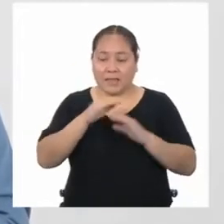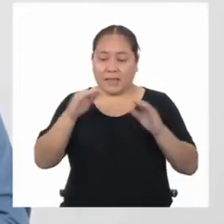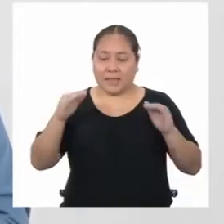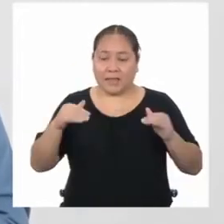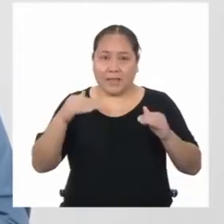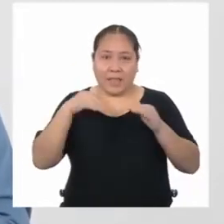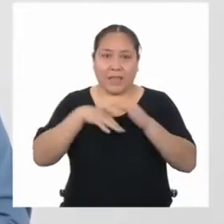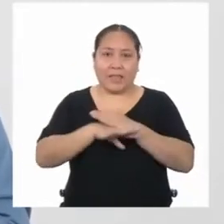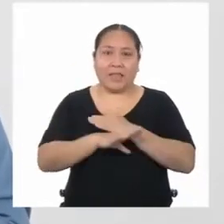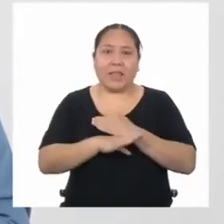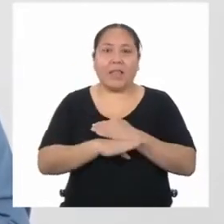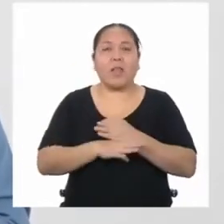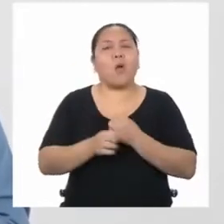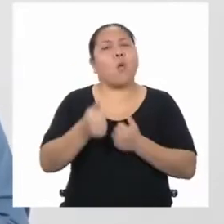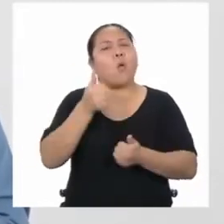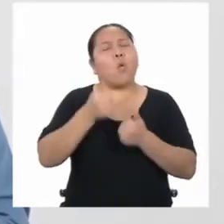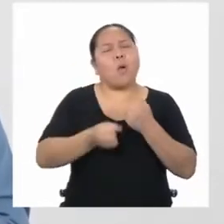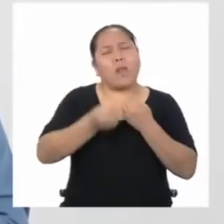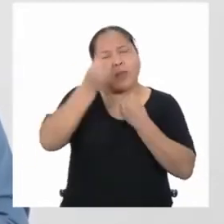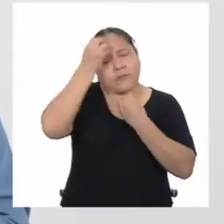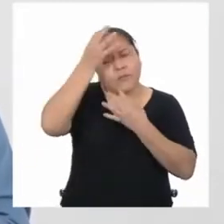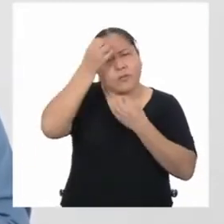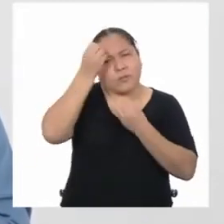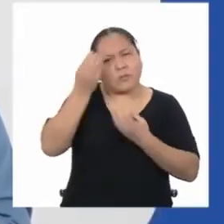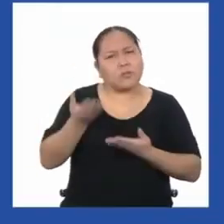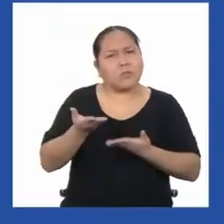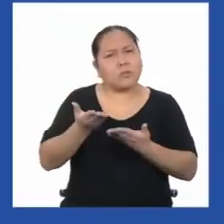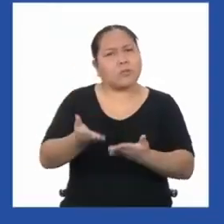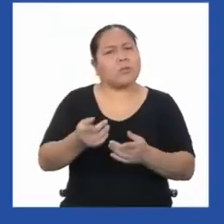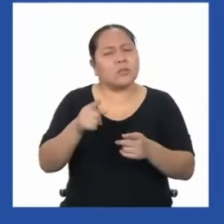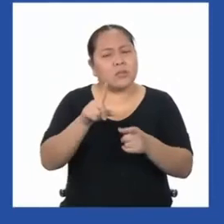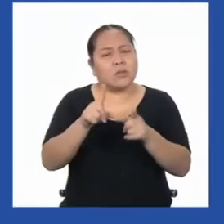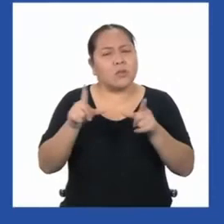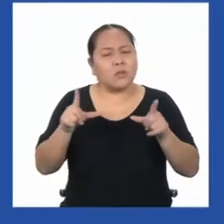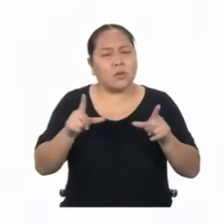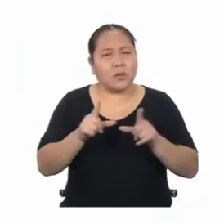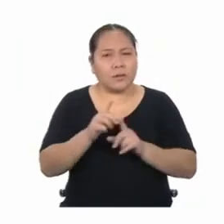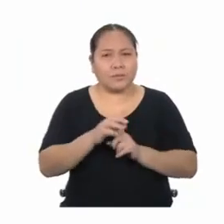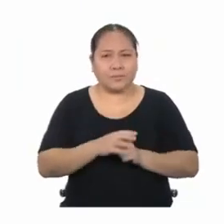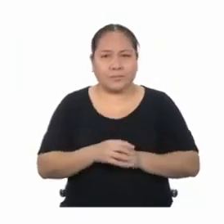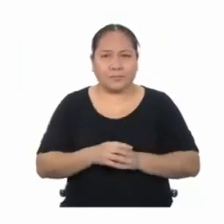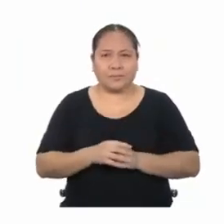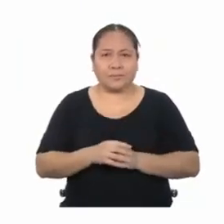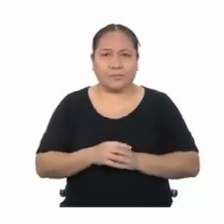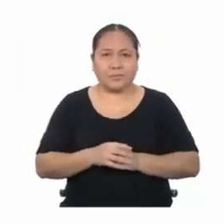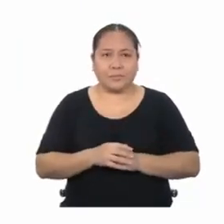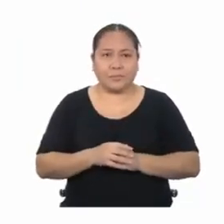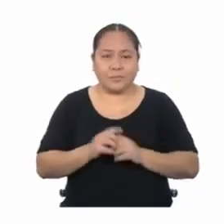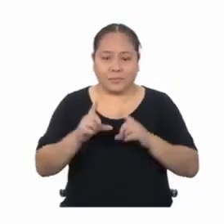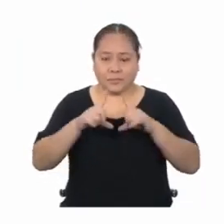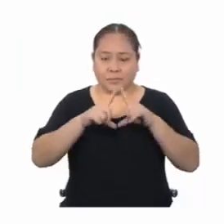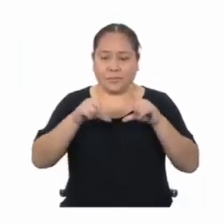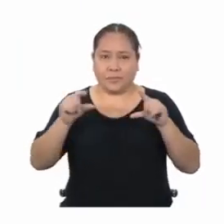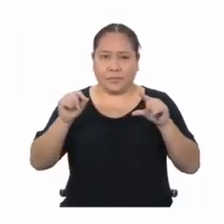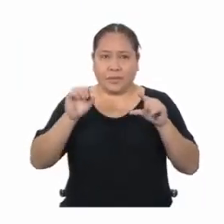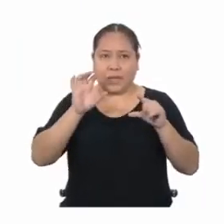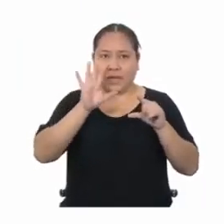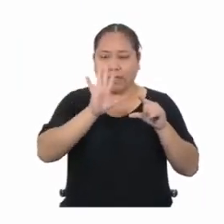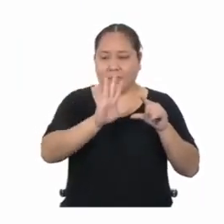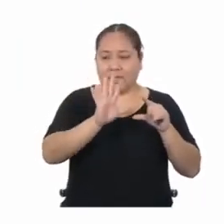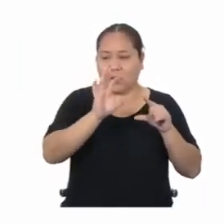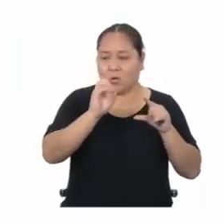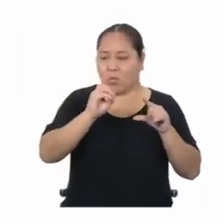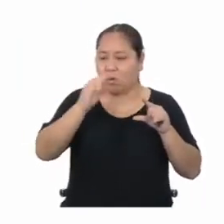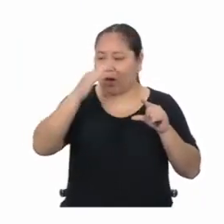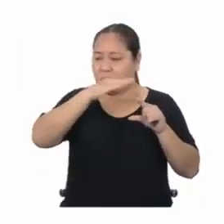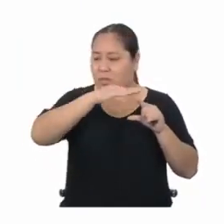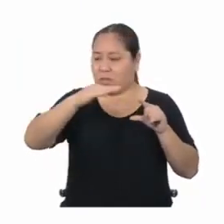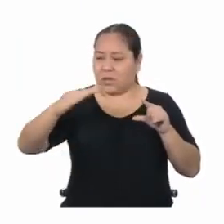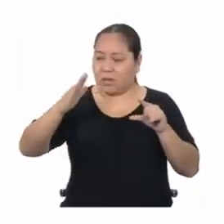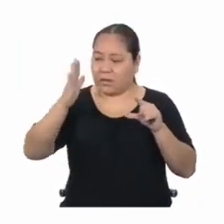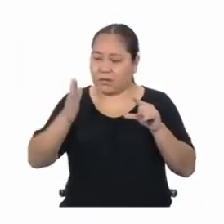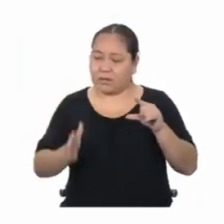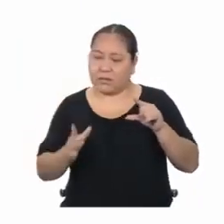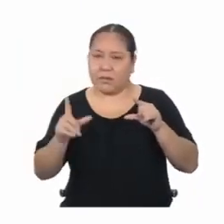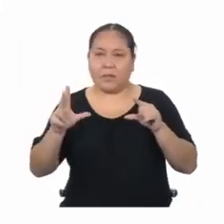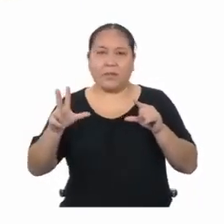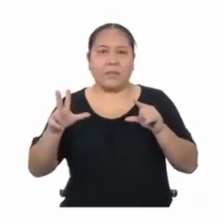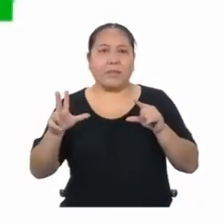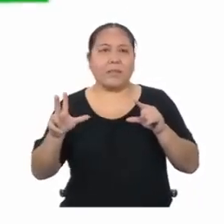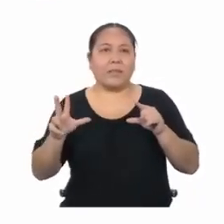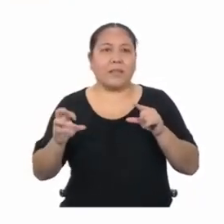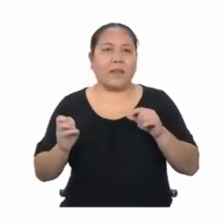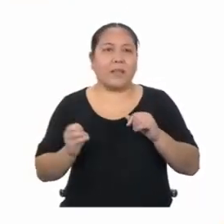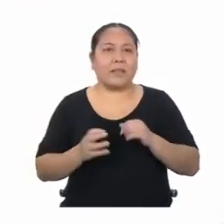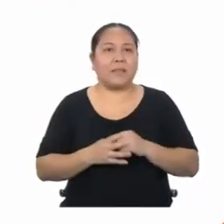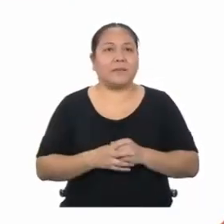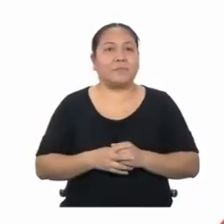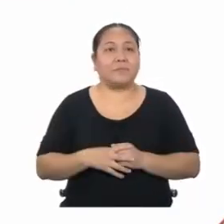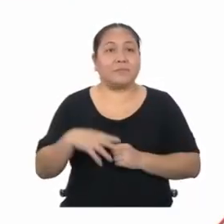¿Cuál es la información que tenemos sobre este espacio? A ver, tenemos que mide 50 metros de largo y 30 de ancho. Para